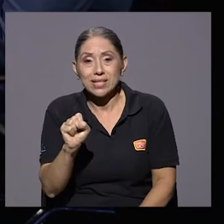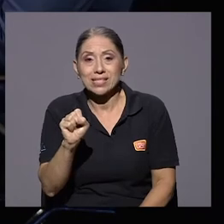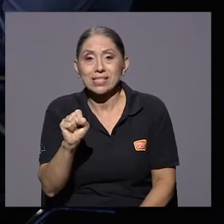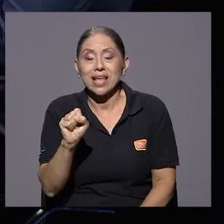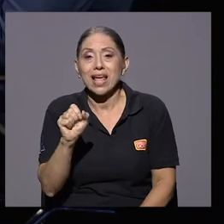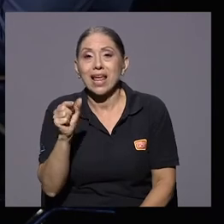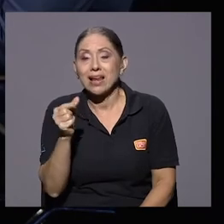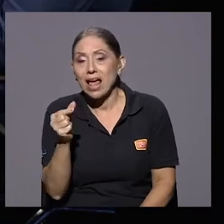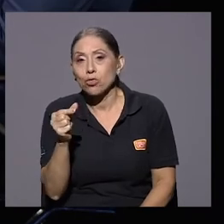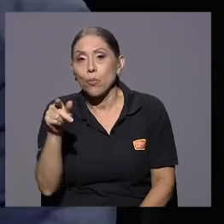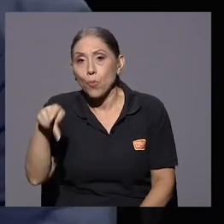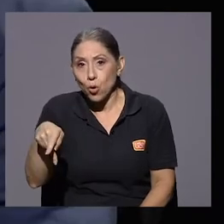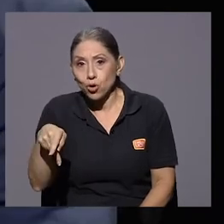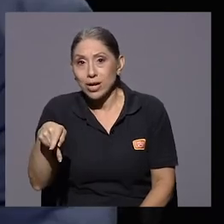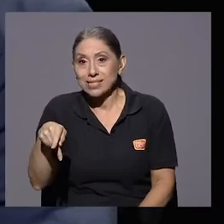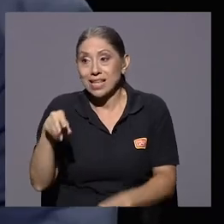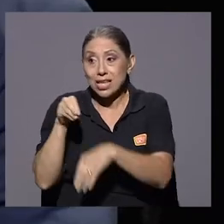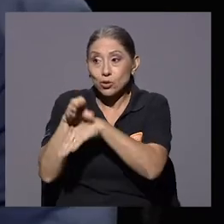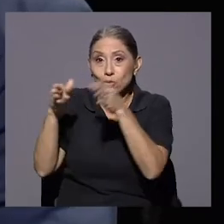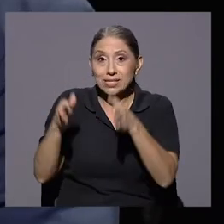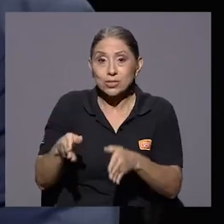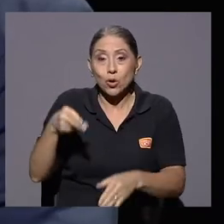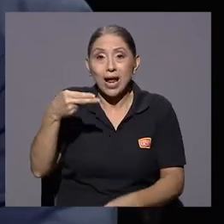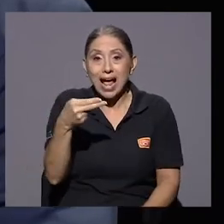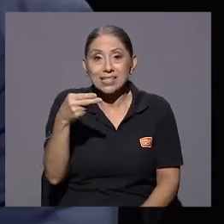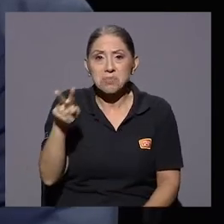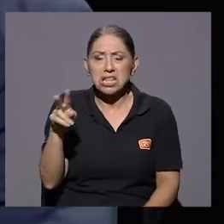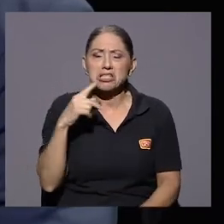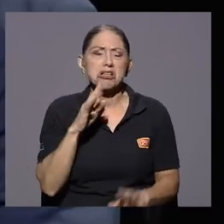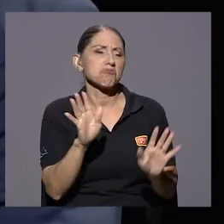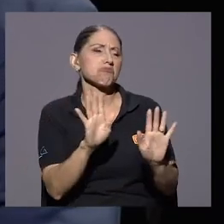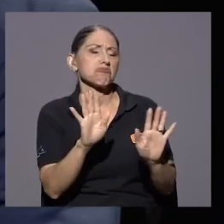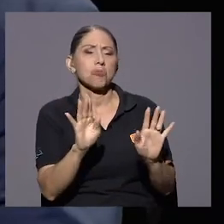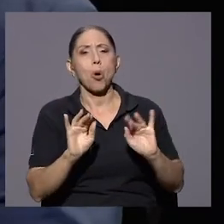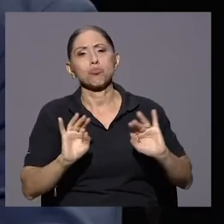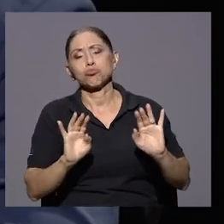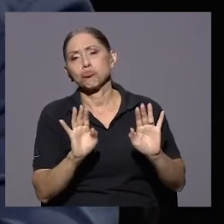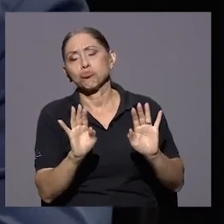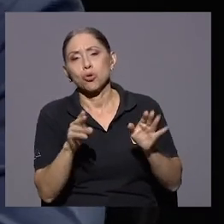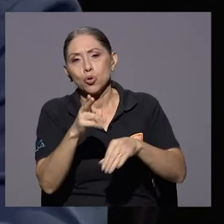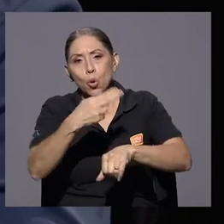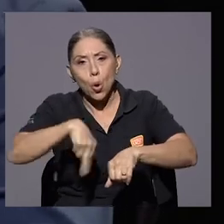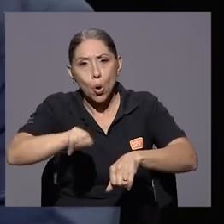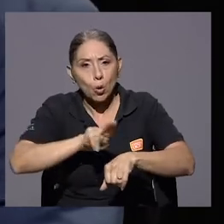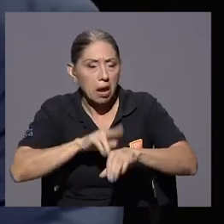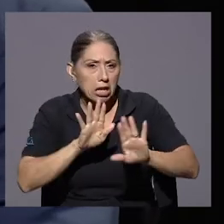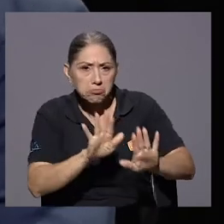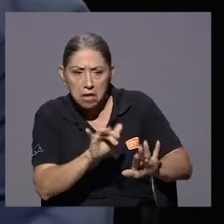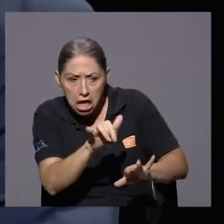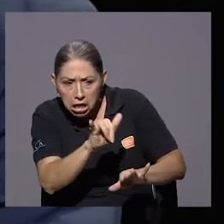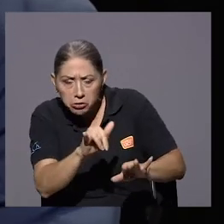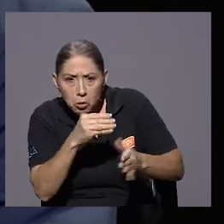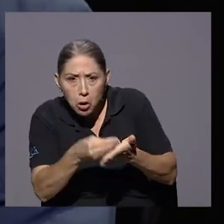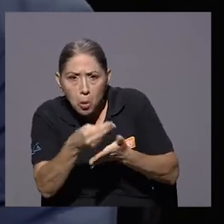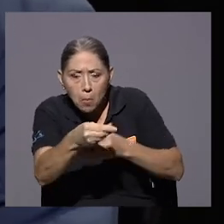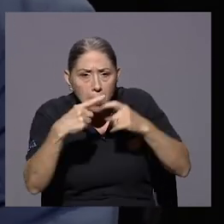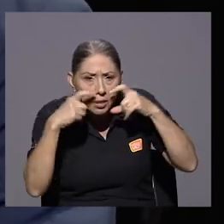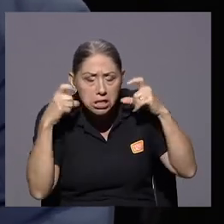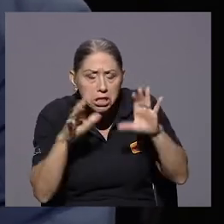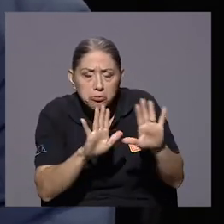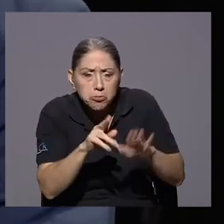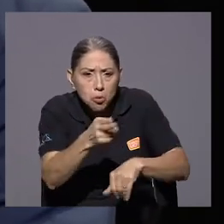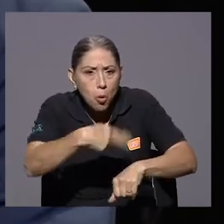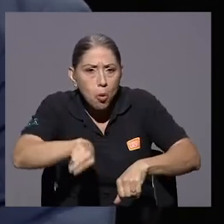logística Luis Fernando Porras y su asesor Hans Vindas decían que no, que todo era un proceso normal de gestión de compra y